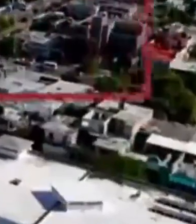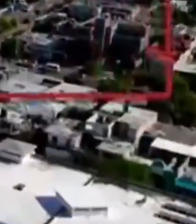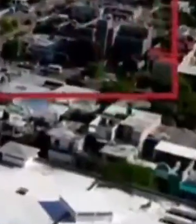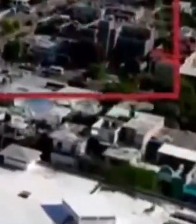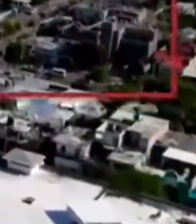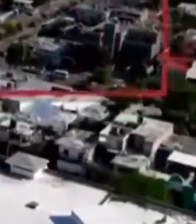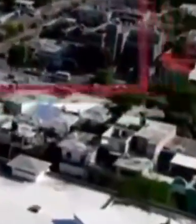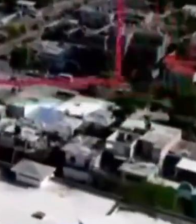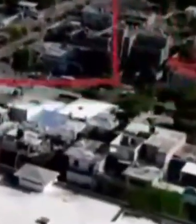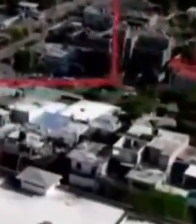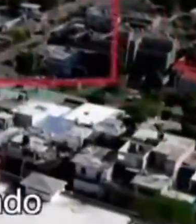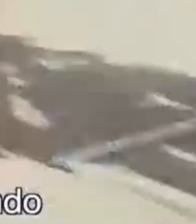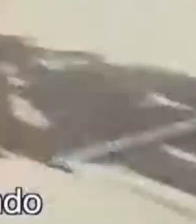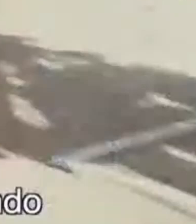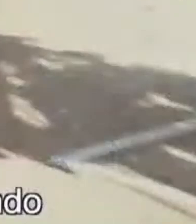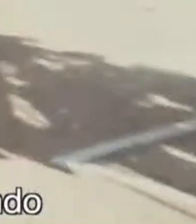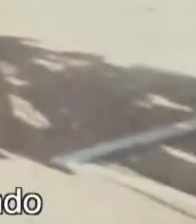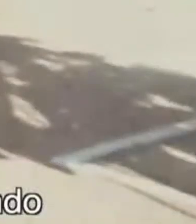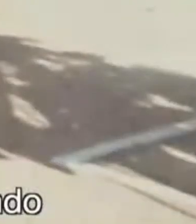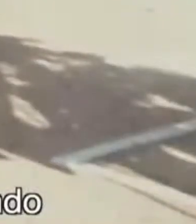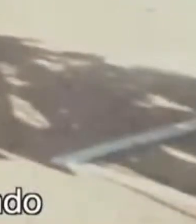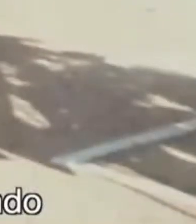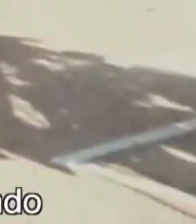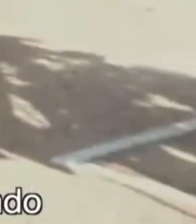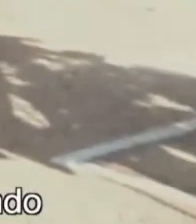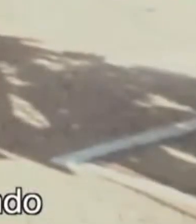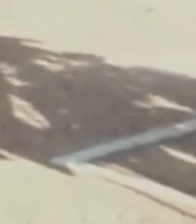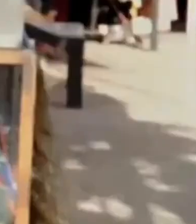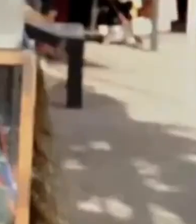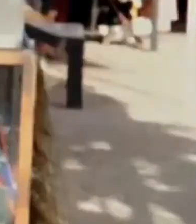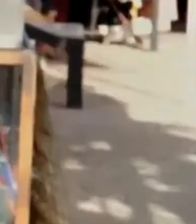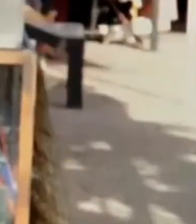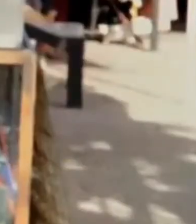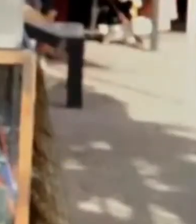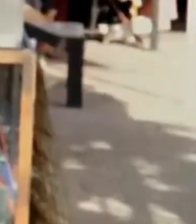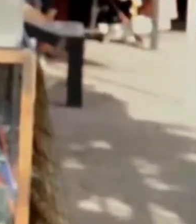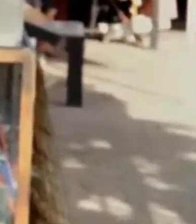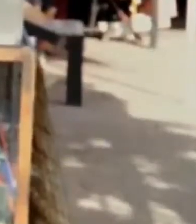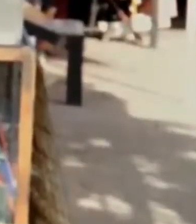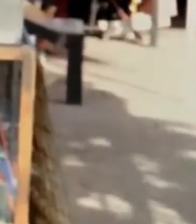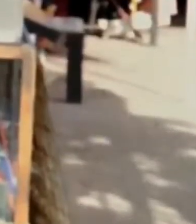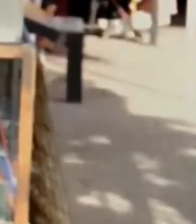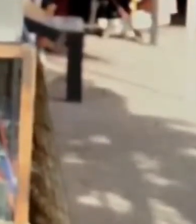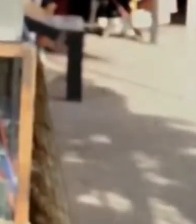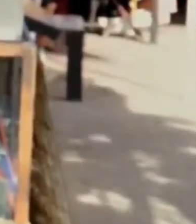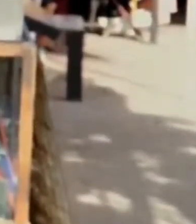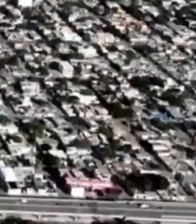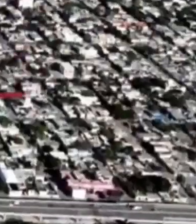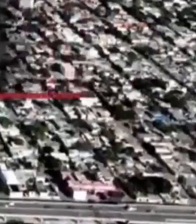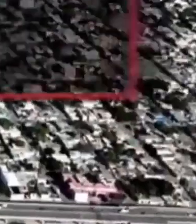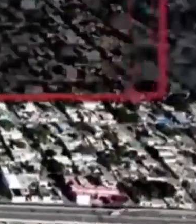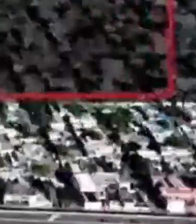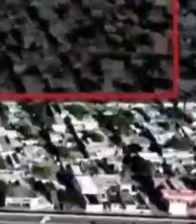Gracias, señor presidente, por este apoyo que se le está dando en la Colonia Colosio, aquí en Playa del Carmen.